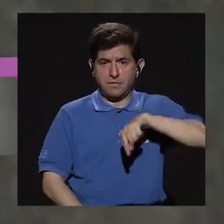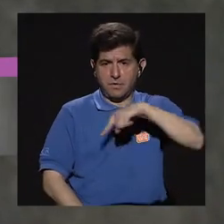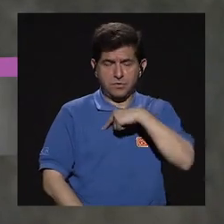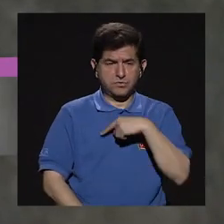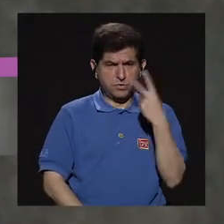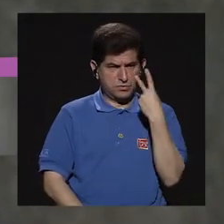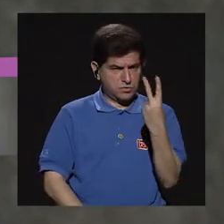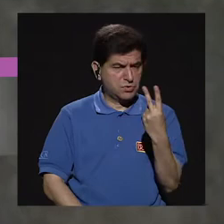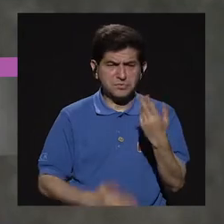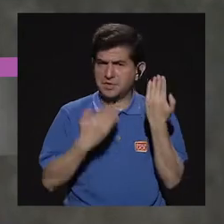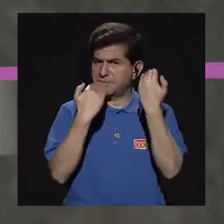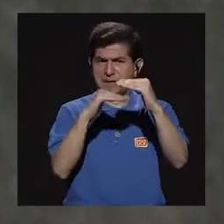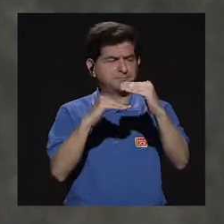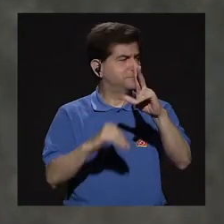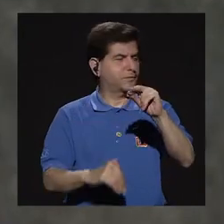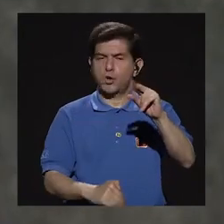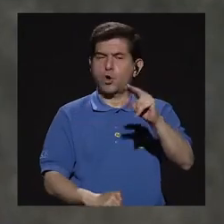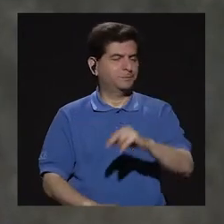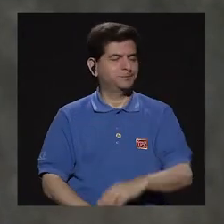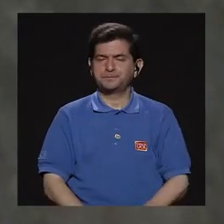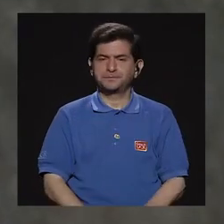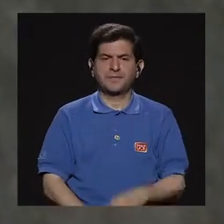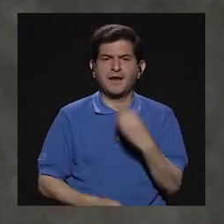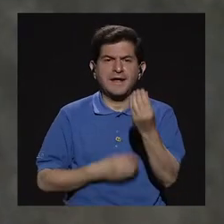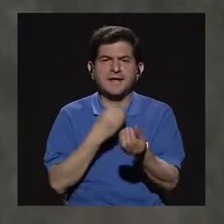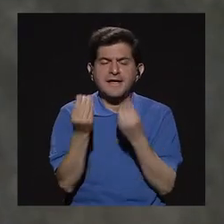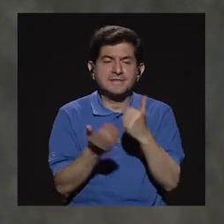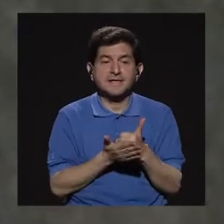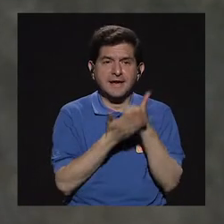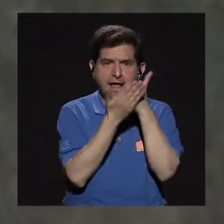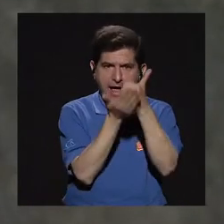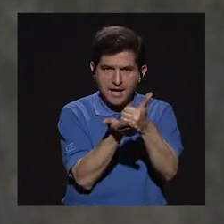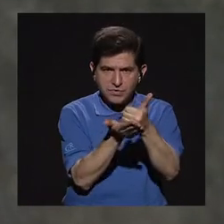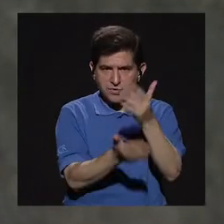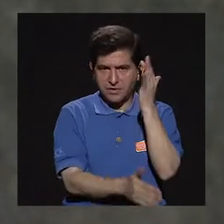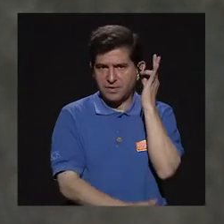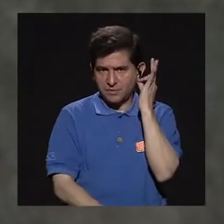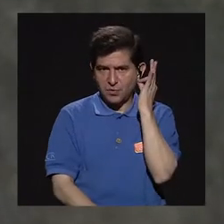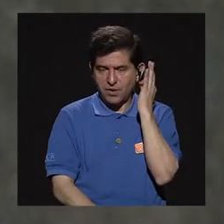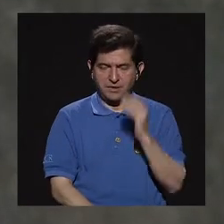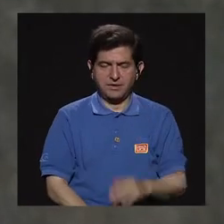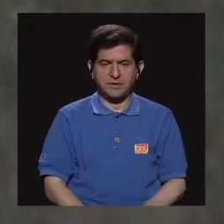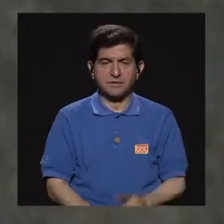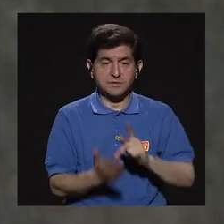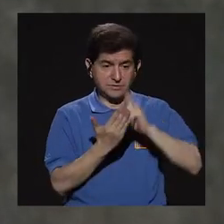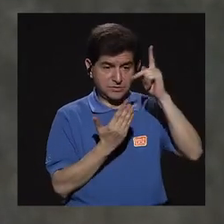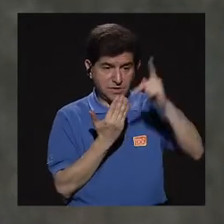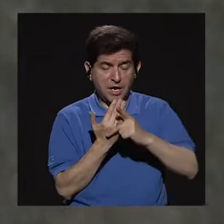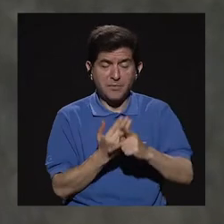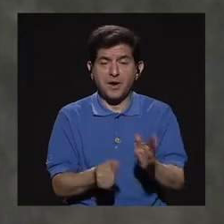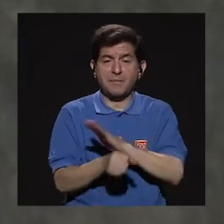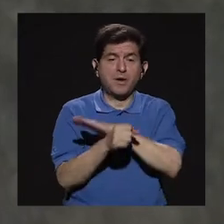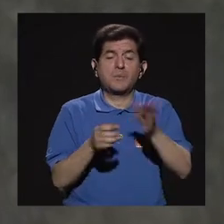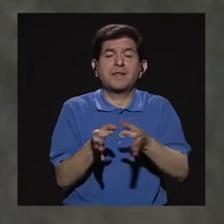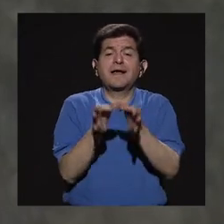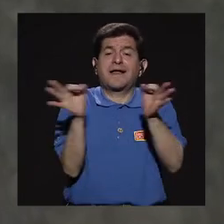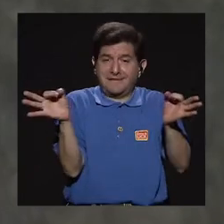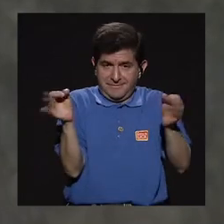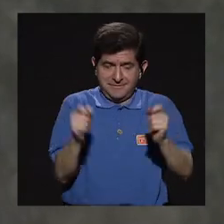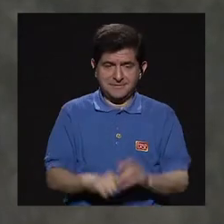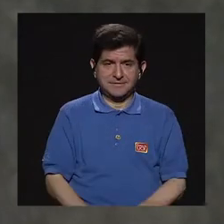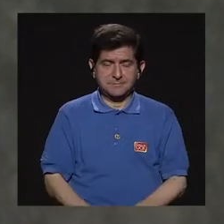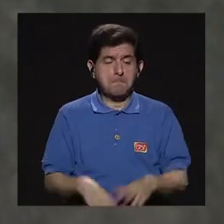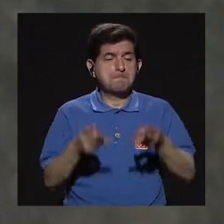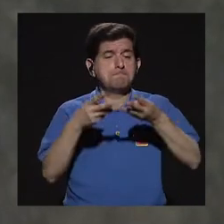vemos esto como una limitante, sino que lo que hacemos es ayudarles a estas señoras porque el programa es totalmente gratuito. Entonces,